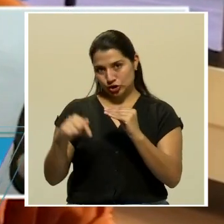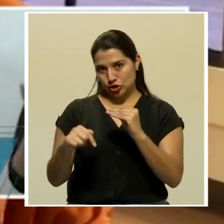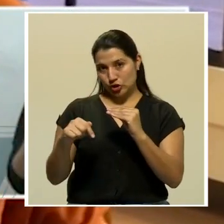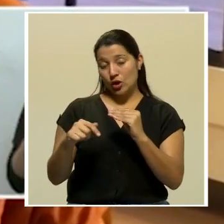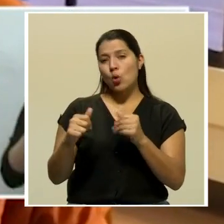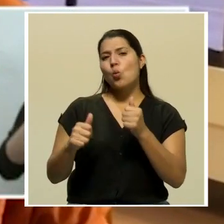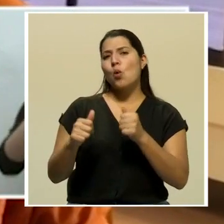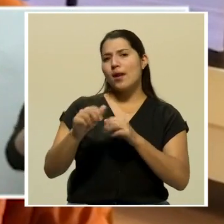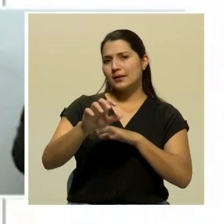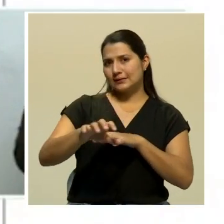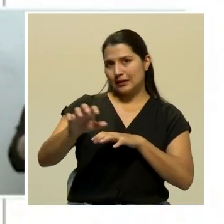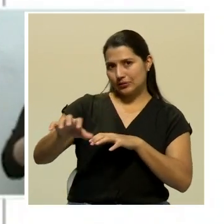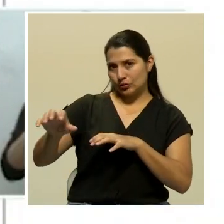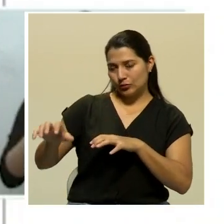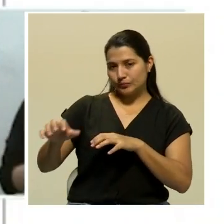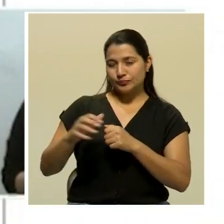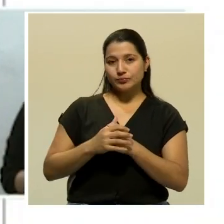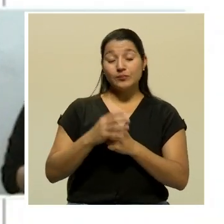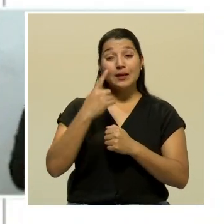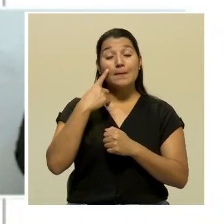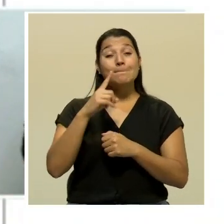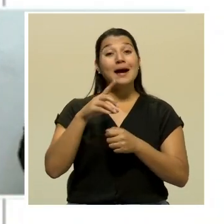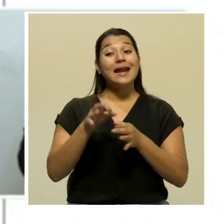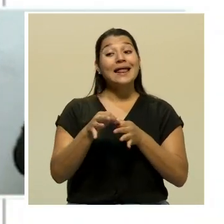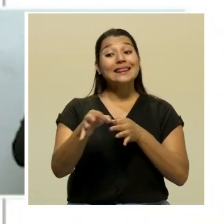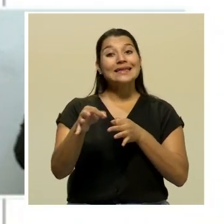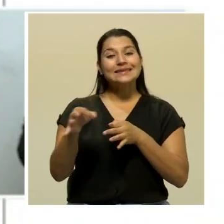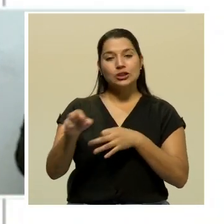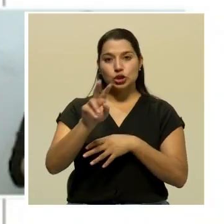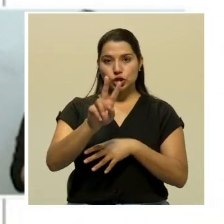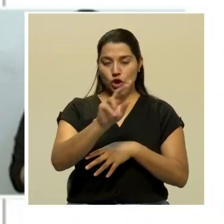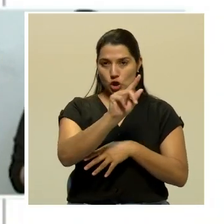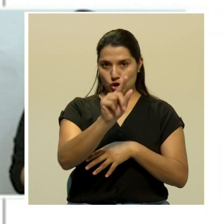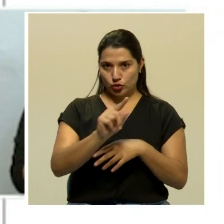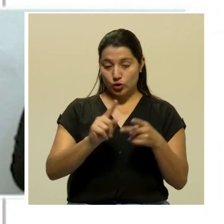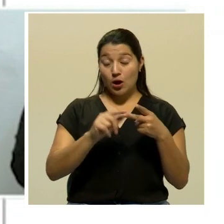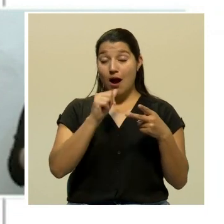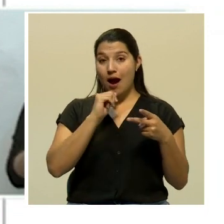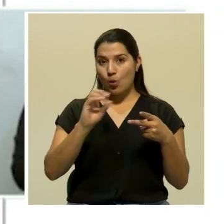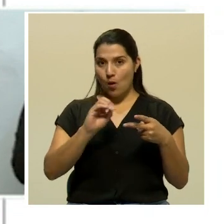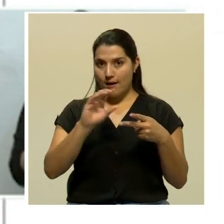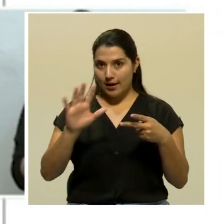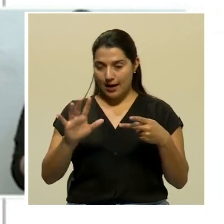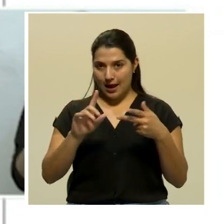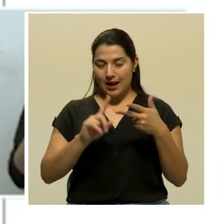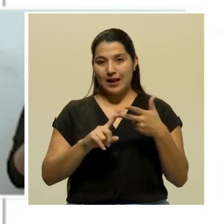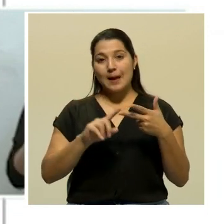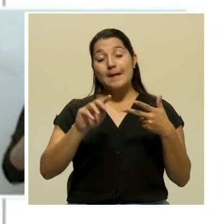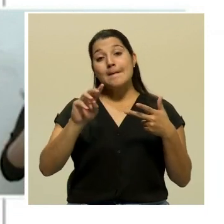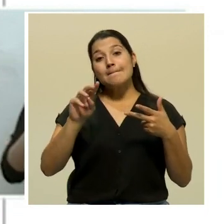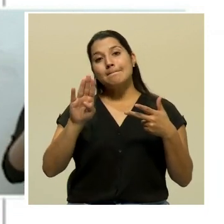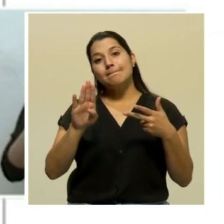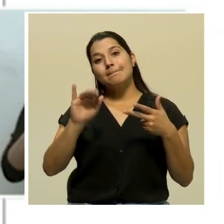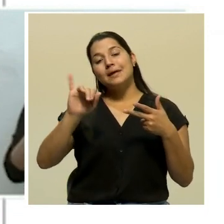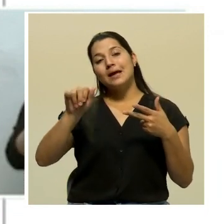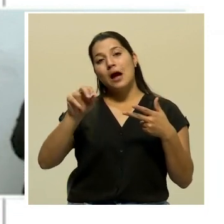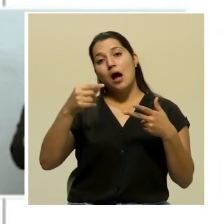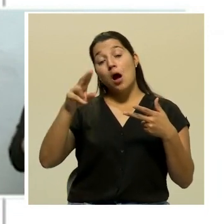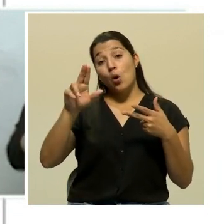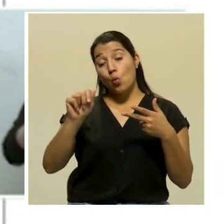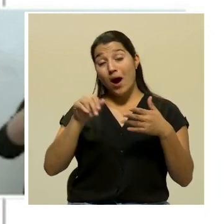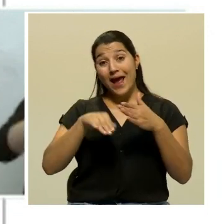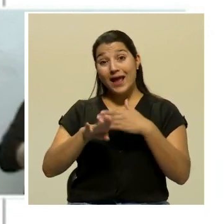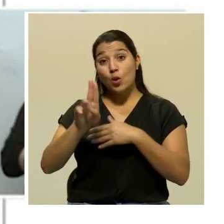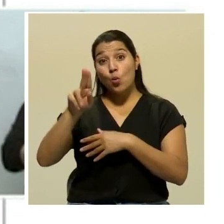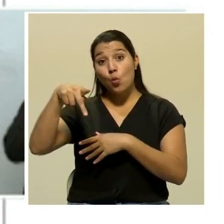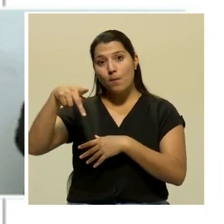cantones y distritos. Para los distritos de Dos Ríos, Aguas Claras y Vijagua, en el cantón de Upala, se